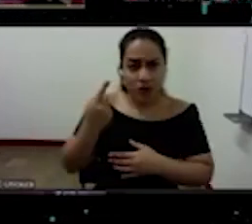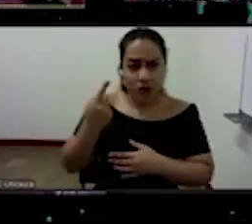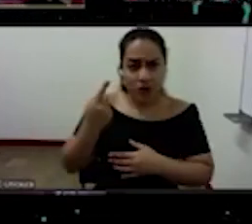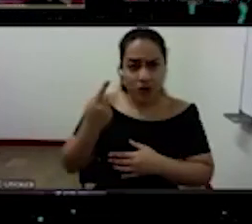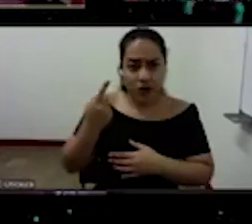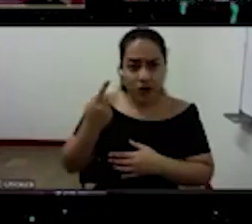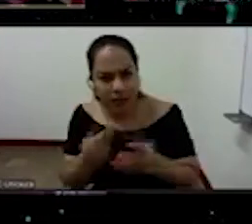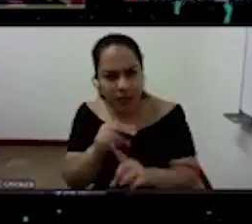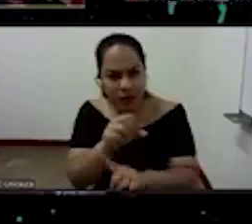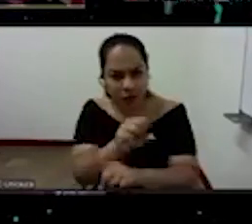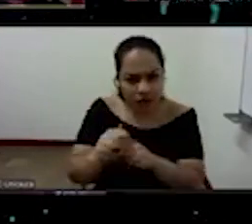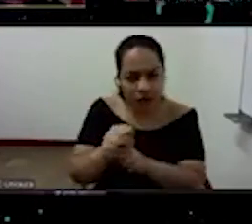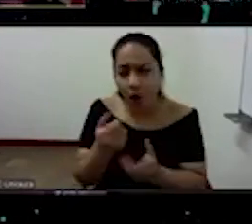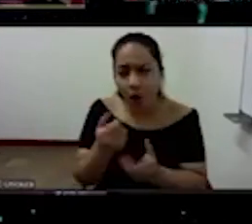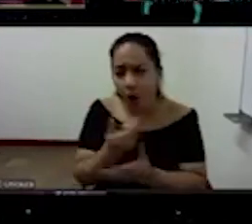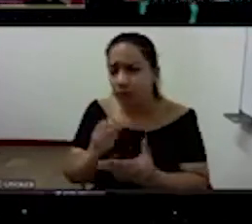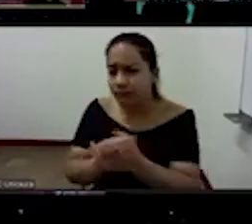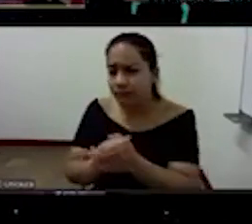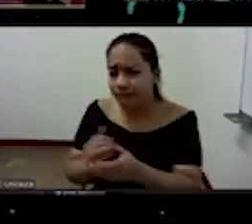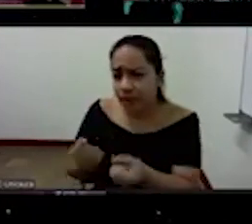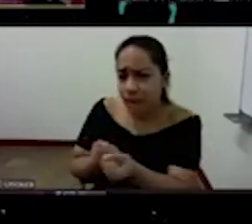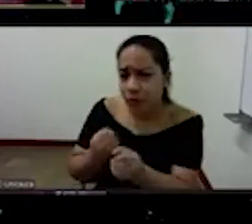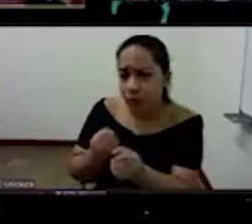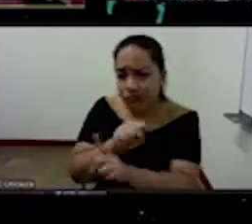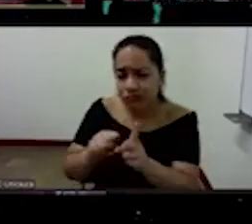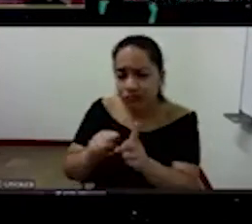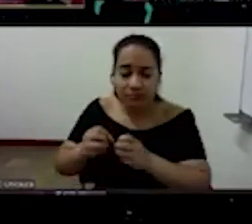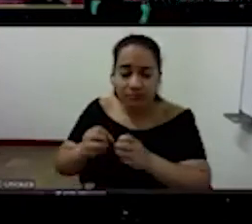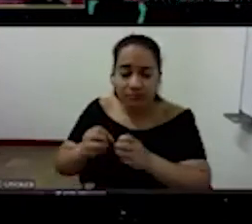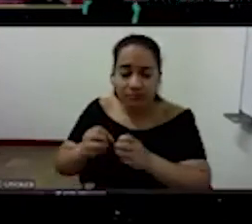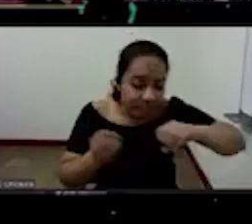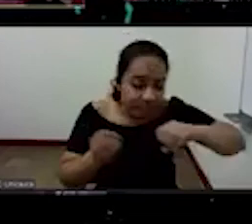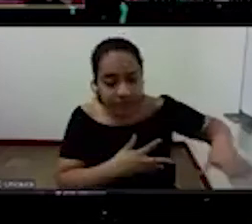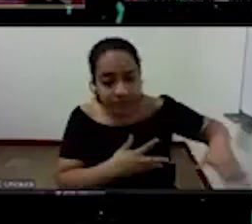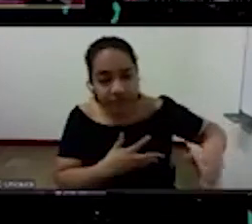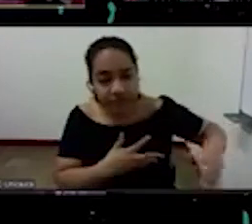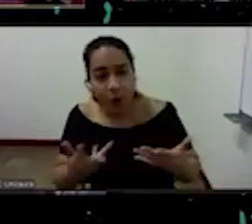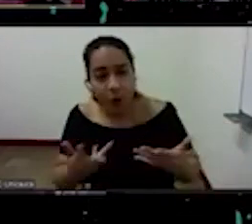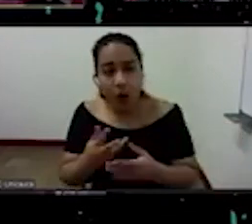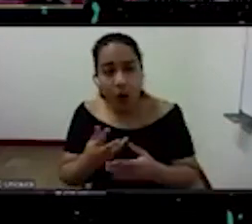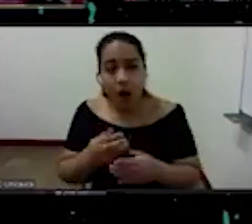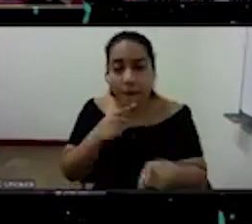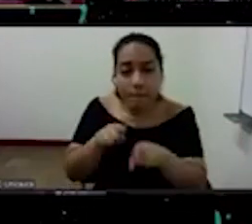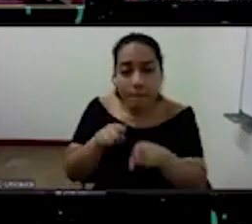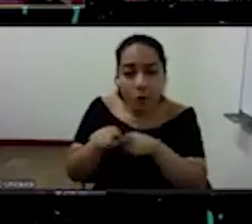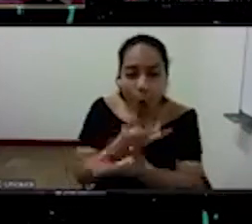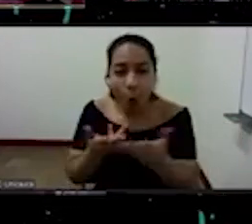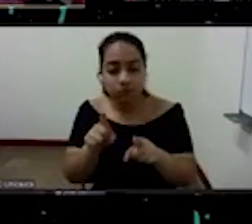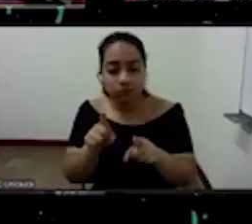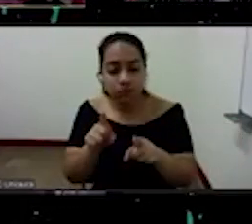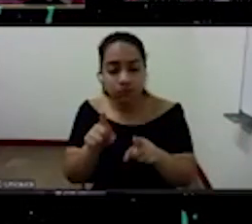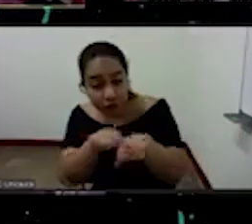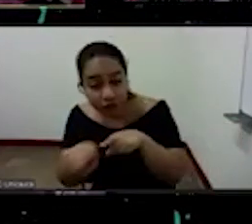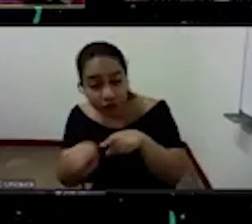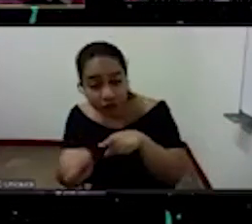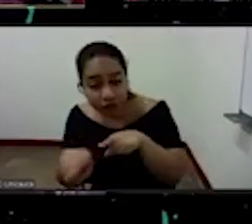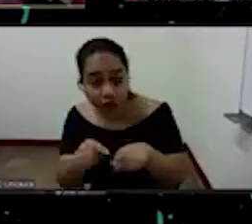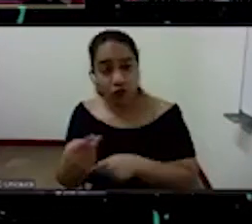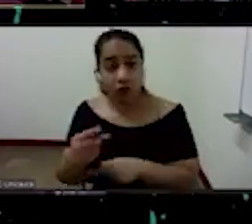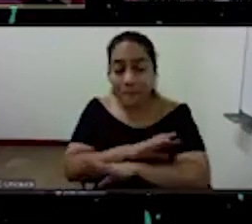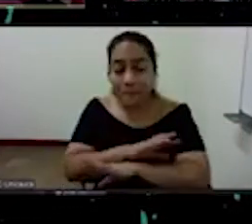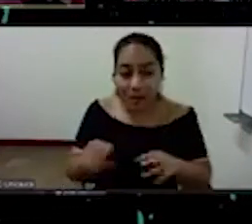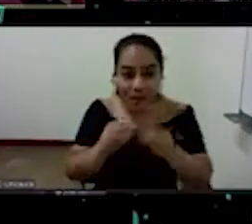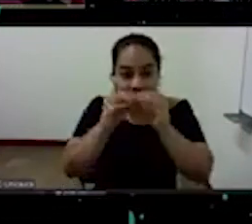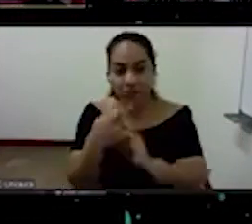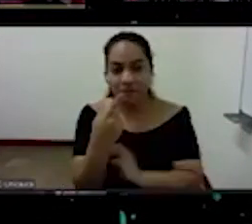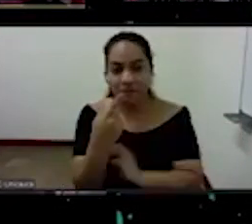solidaridad social imponiendo la competición la competencia como sola forma